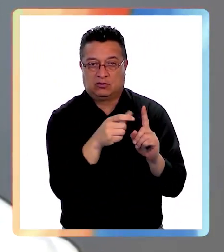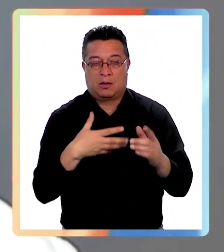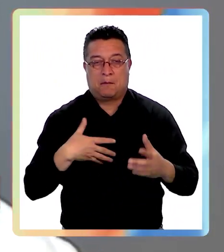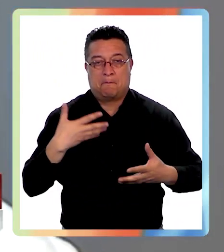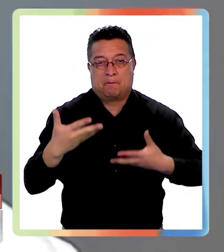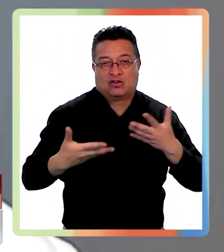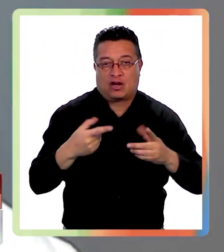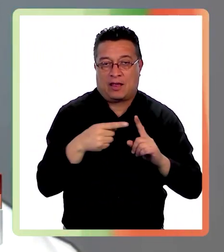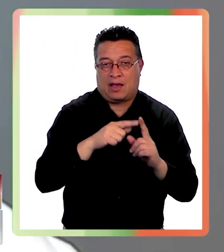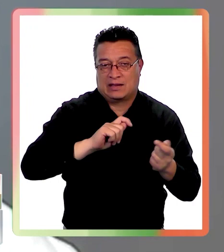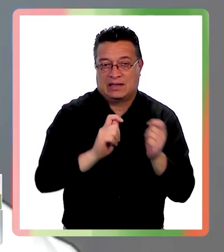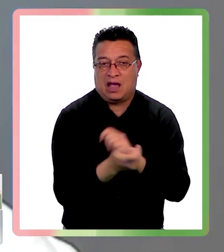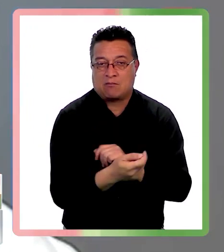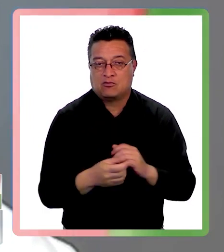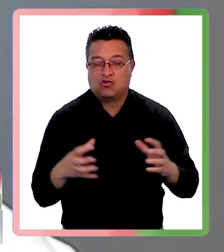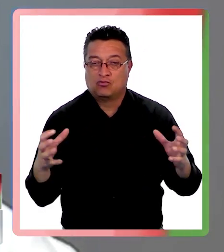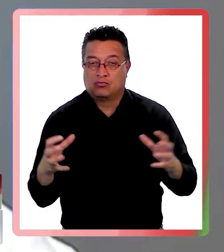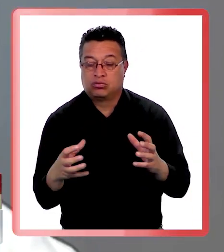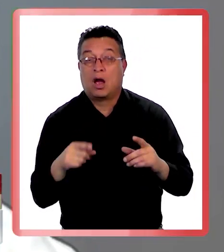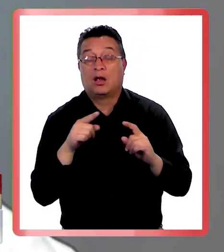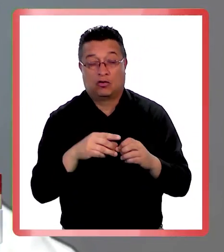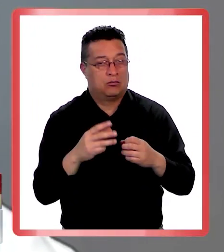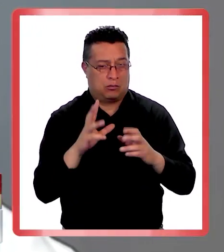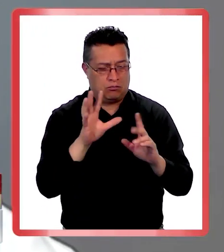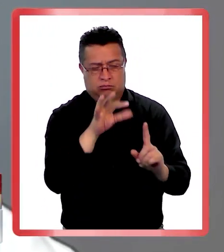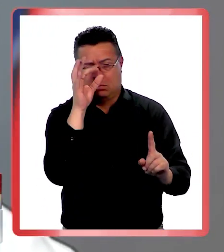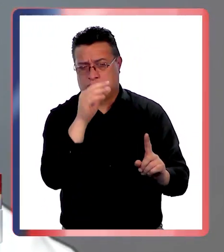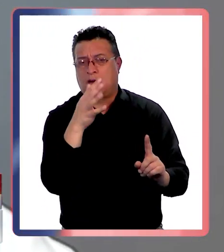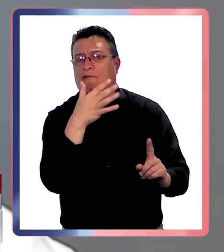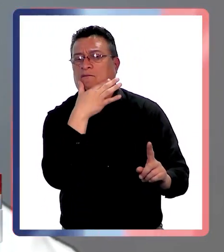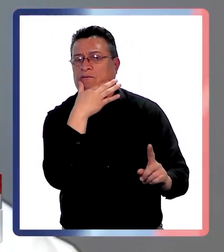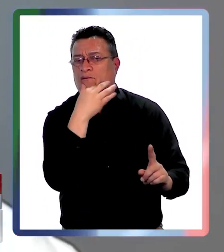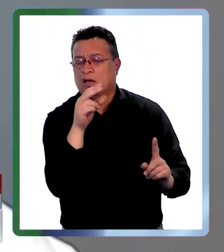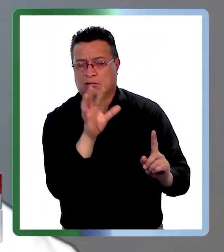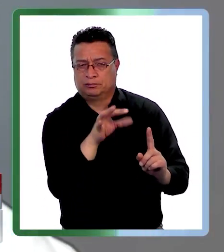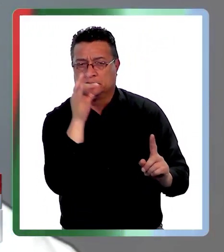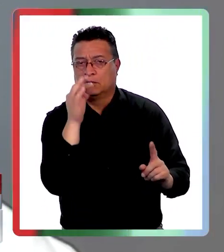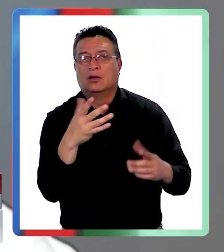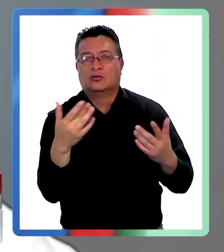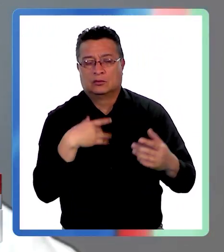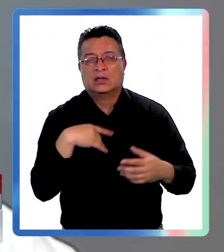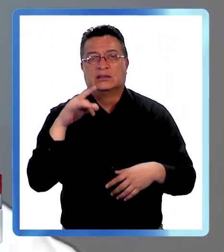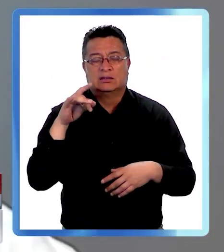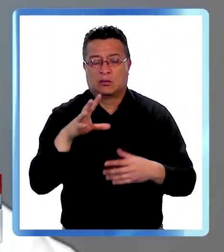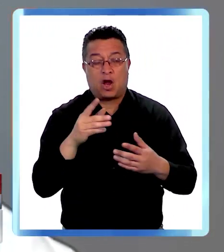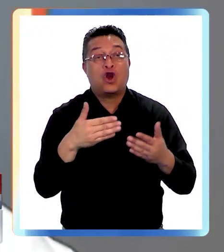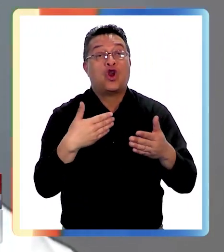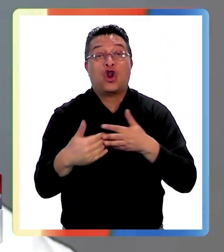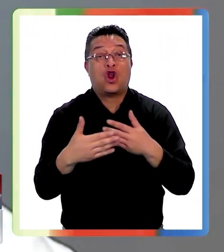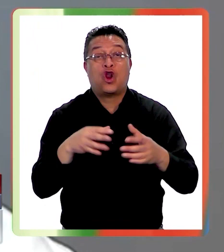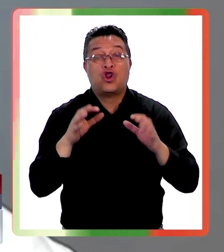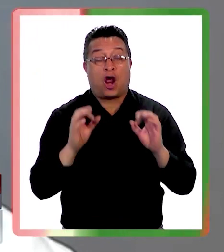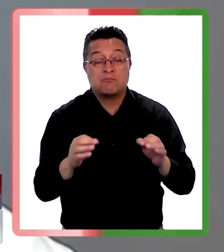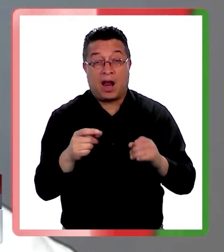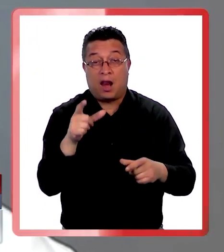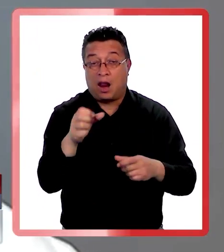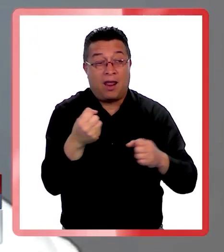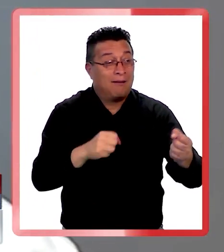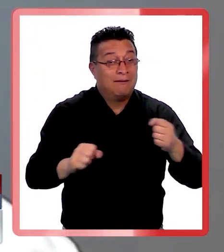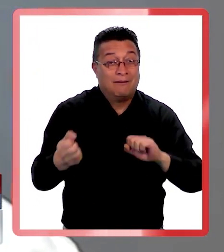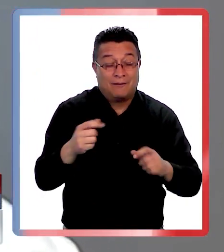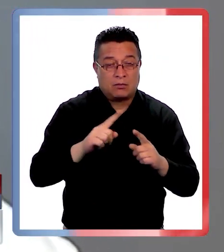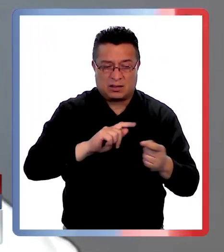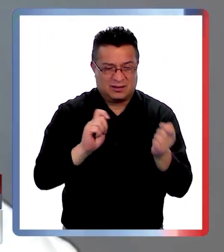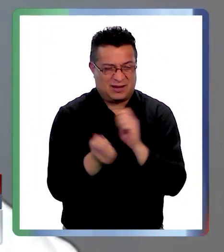Y este cambio es tan manifiesto que efectivamente sale de lo común del actuar de la persona